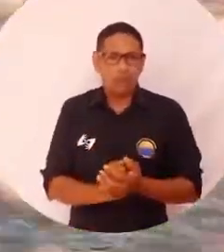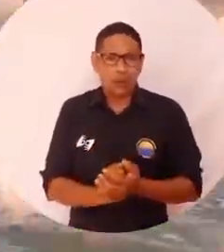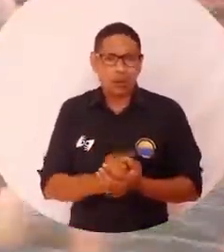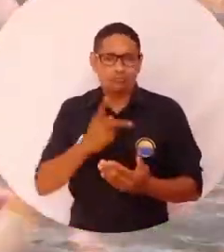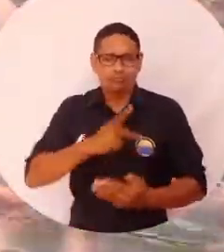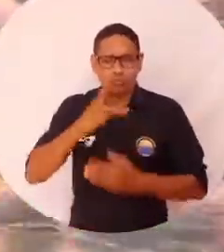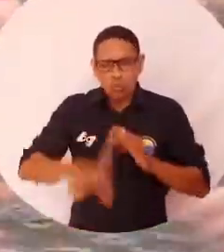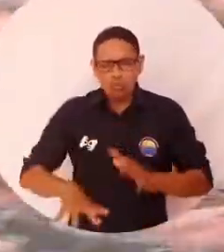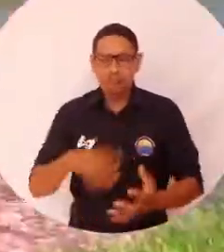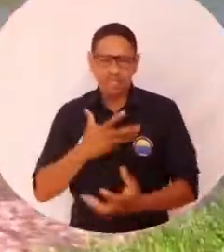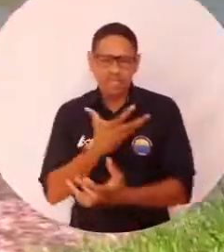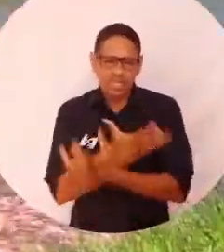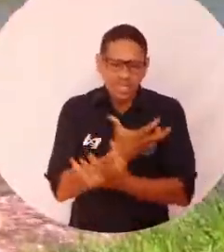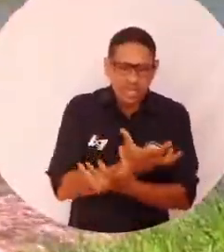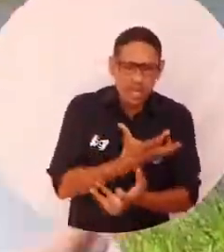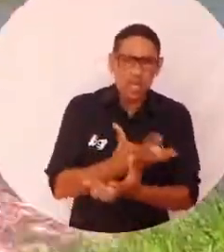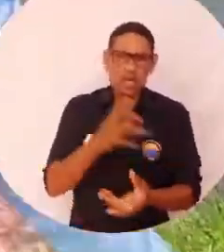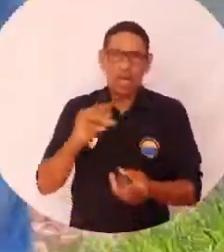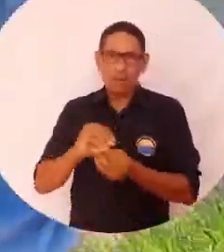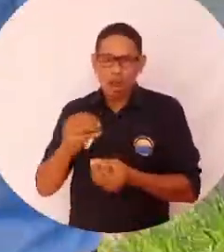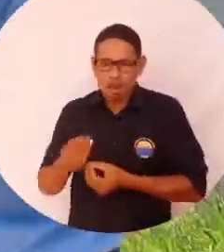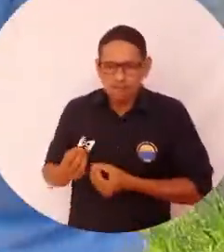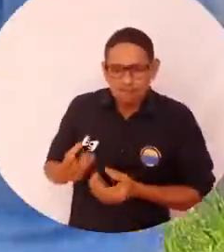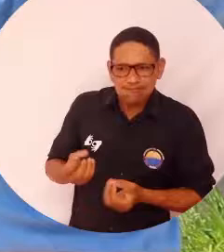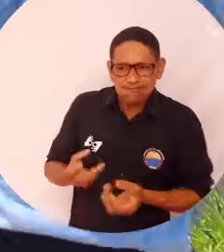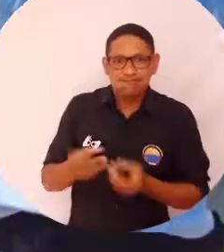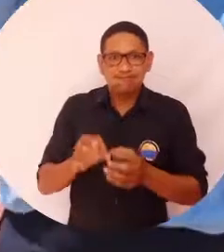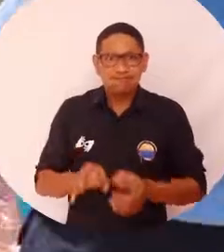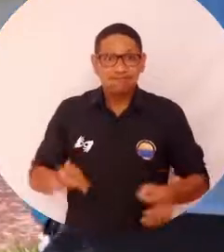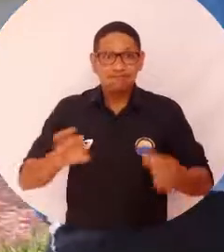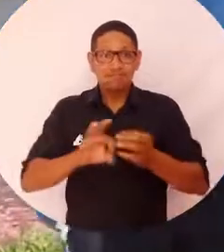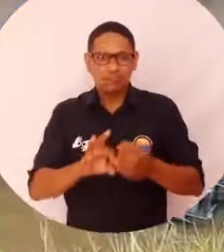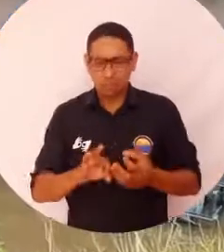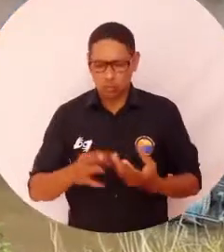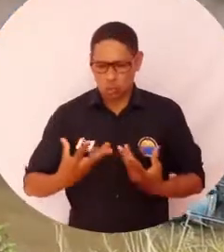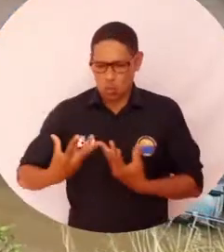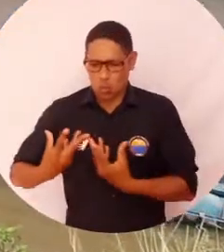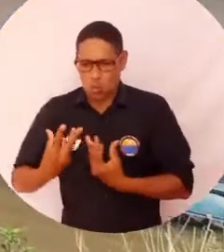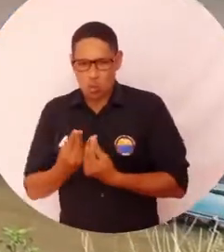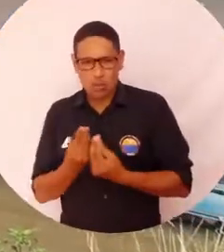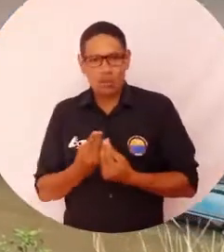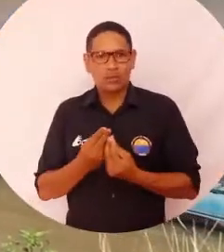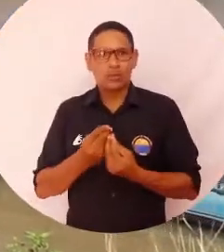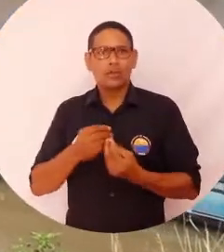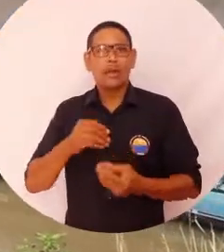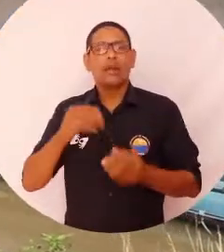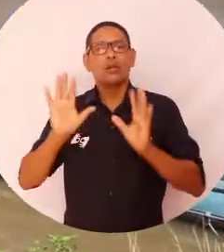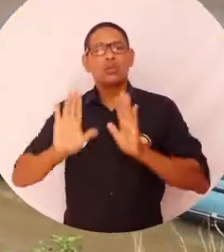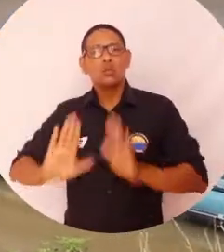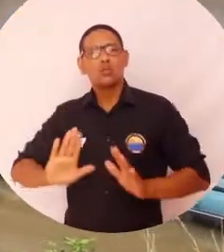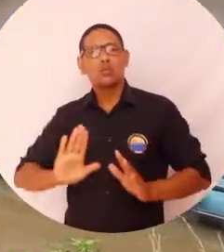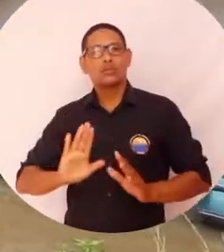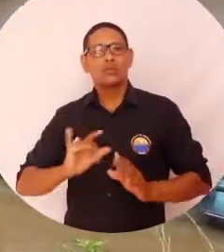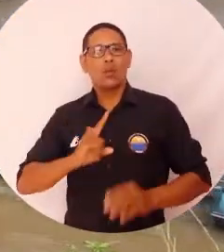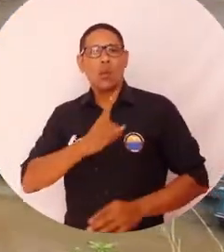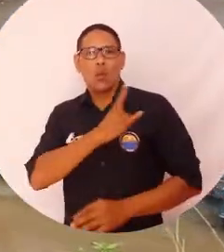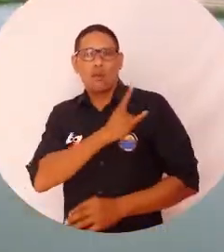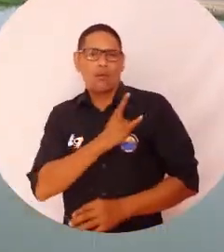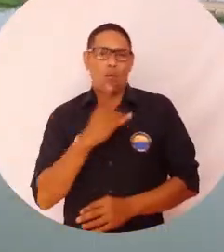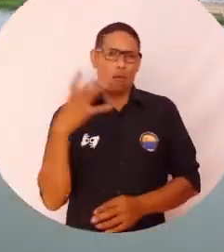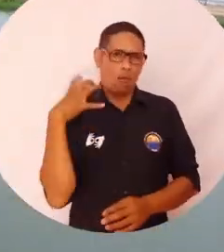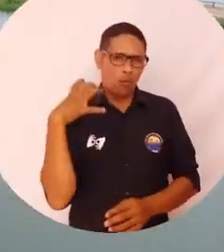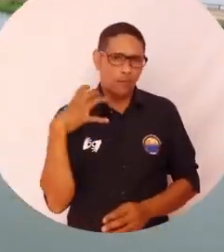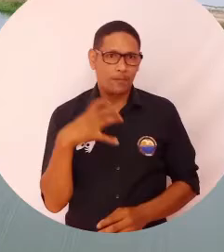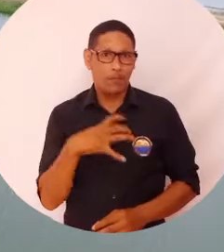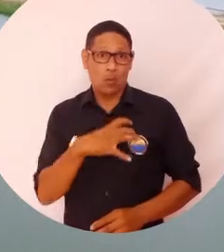Tecnología e Innovación del Sistema General de Regalías. En él trabajan de manera conjunta el Grupo del Instituto de Investigación Piscícola de la Universidad